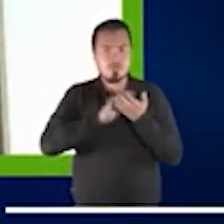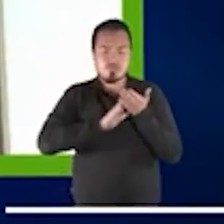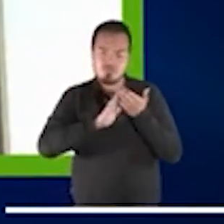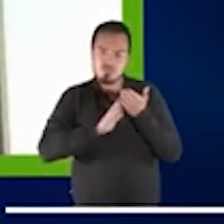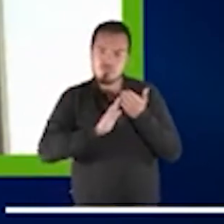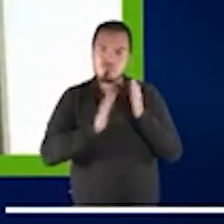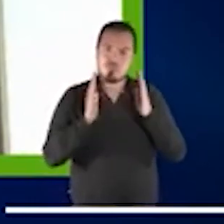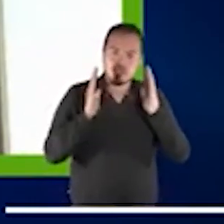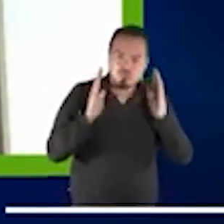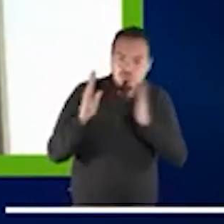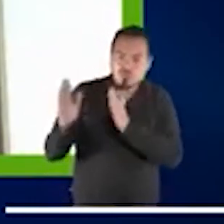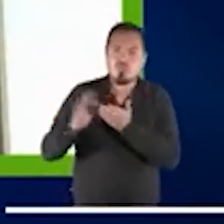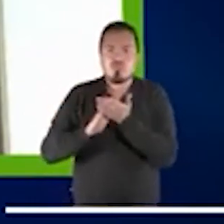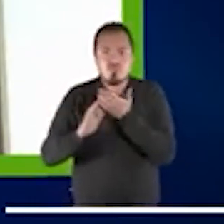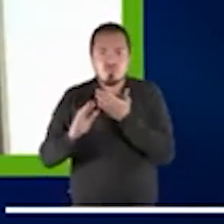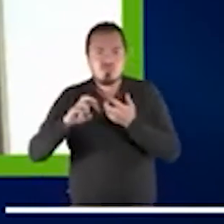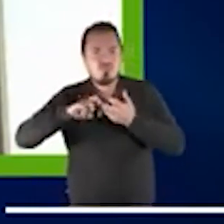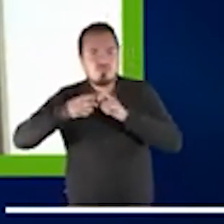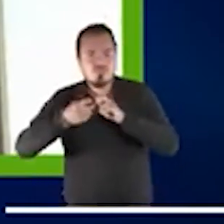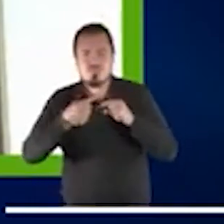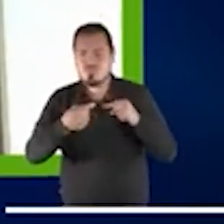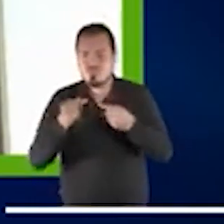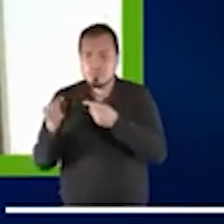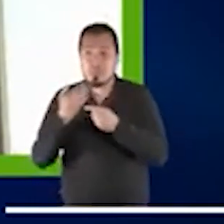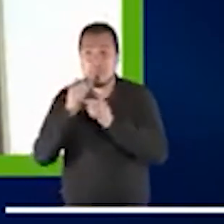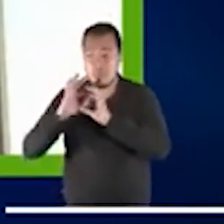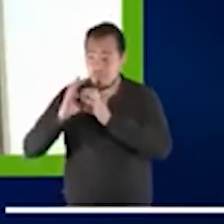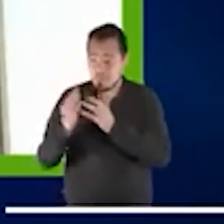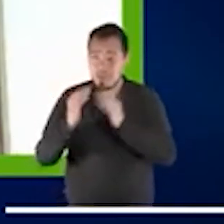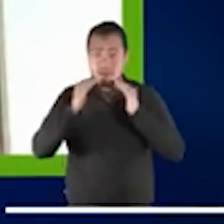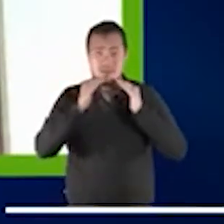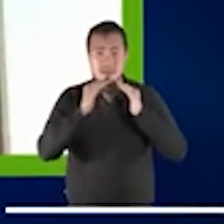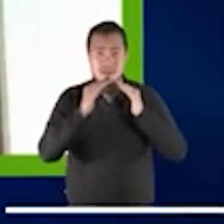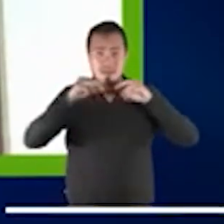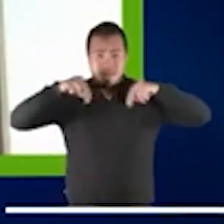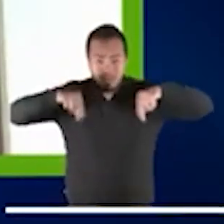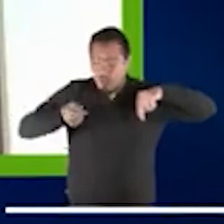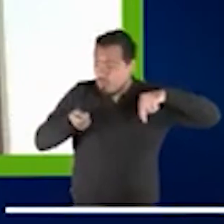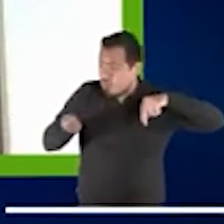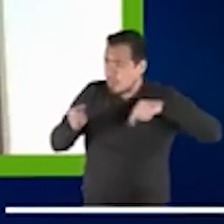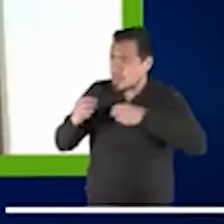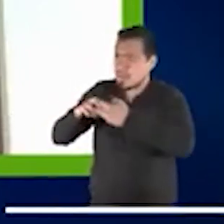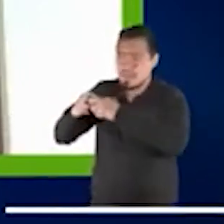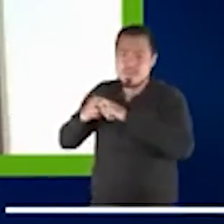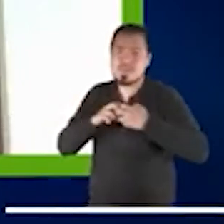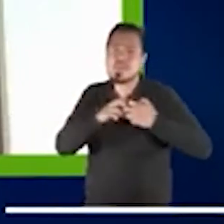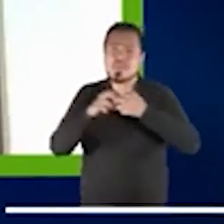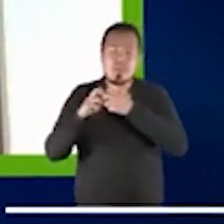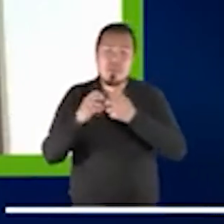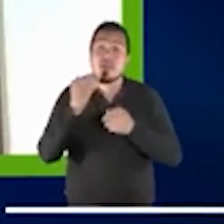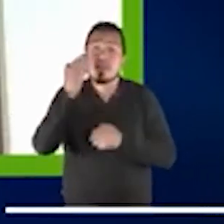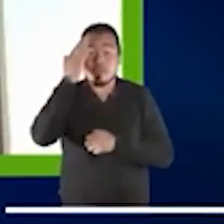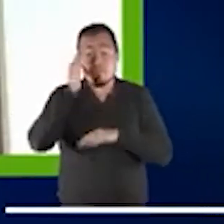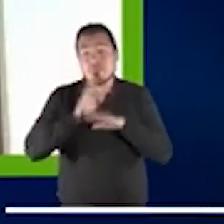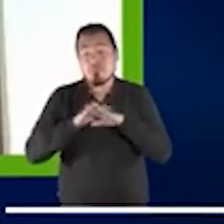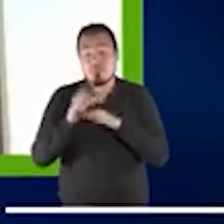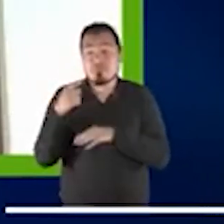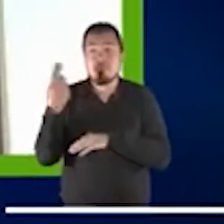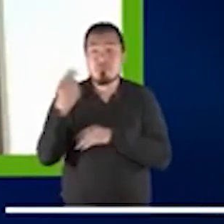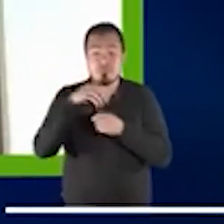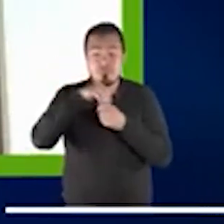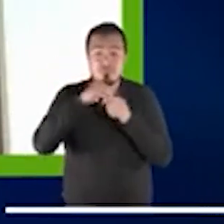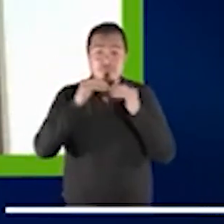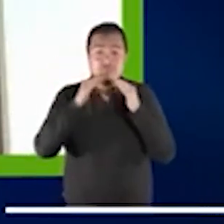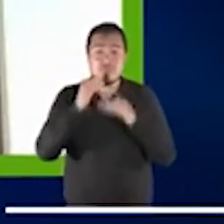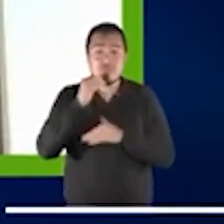vecinos, con familiares en conflictos. Sabemos que en esta temporada los casos de violencia doméstica subieron mucho y entonces fue